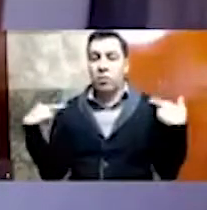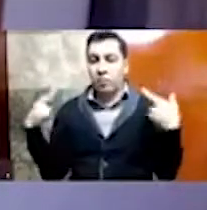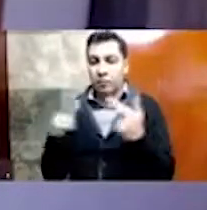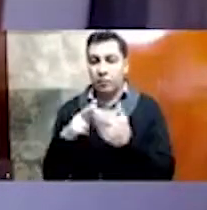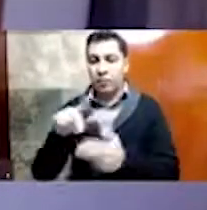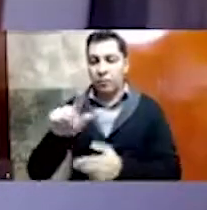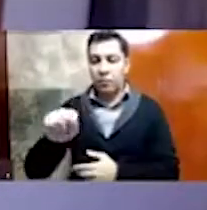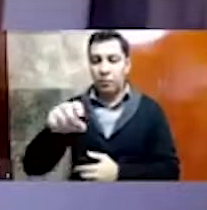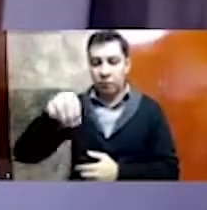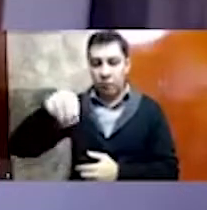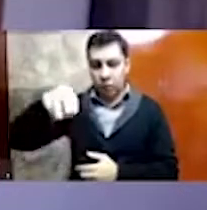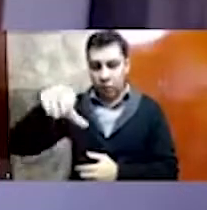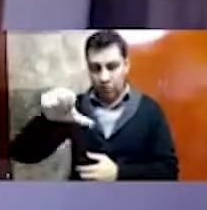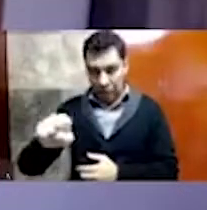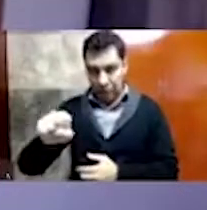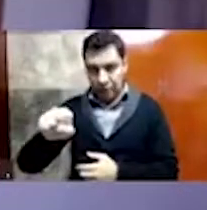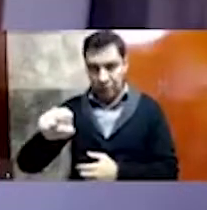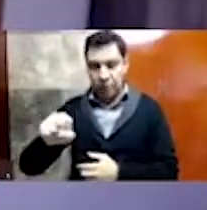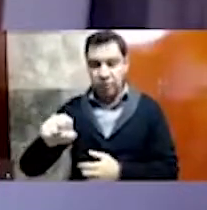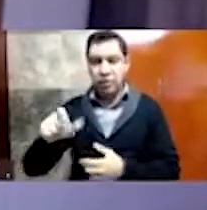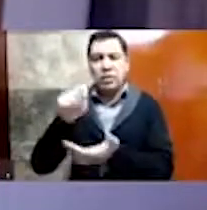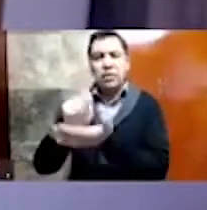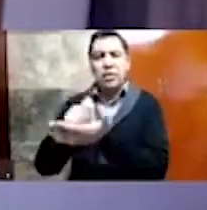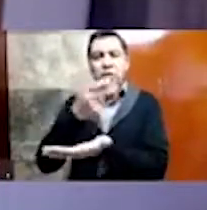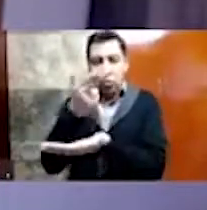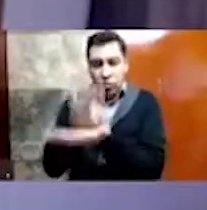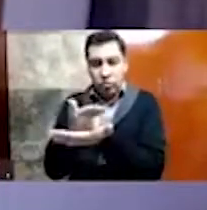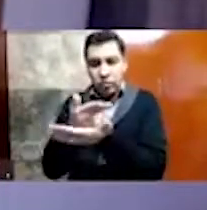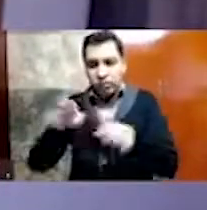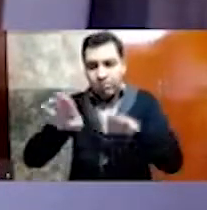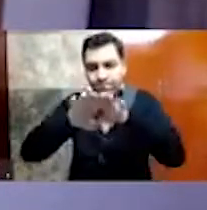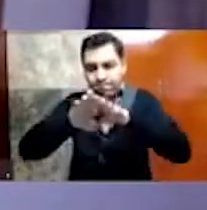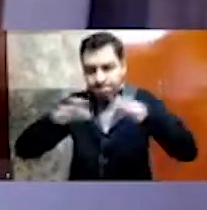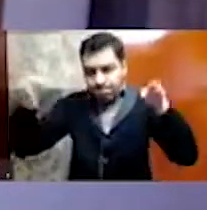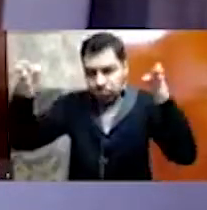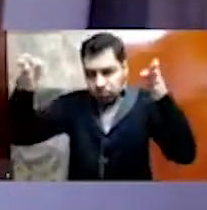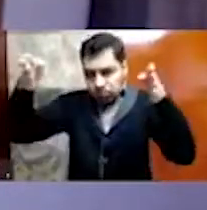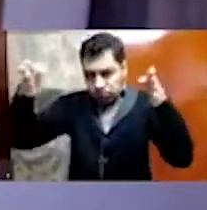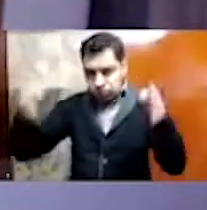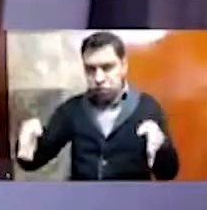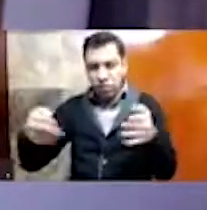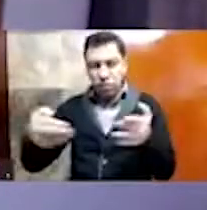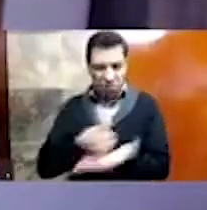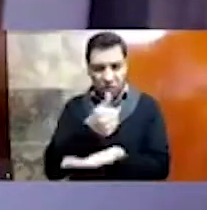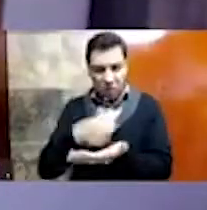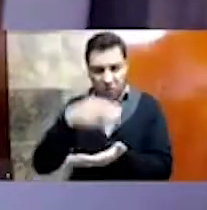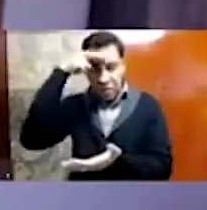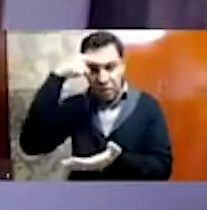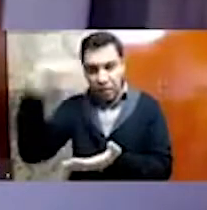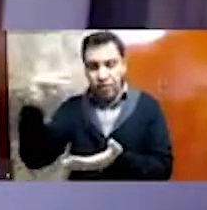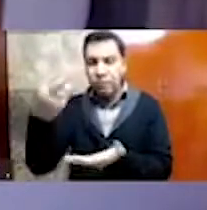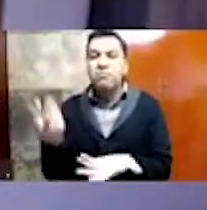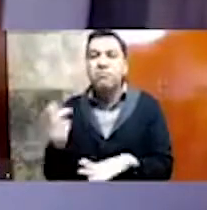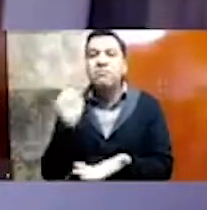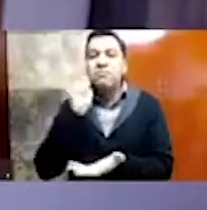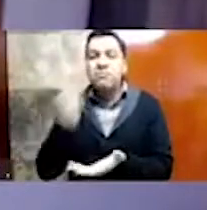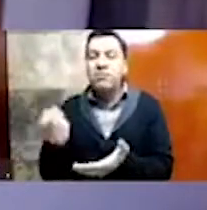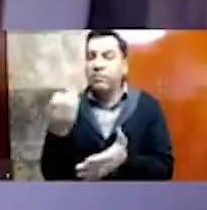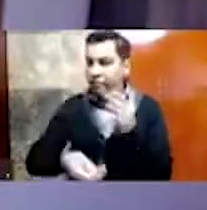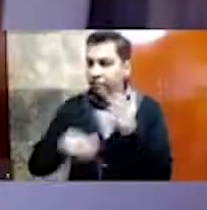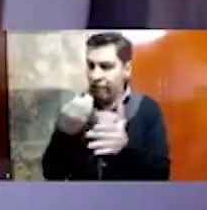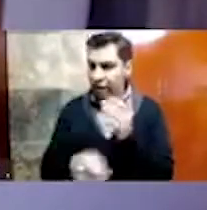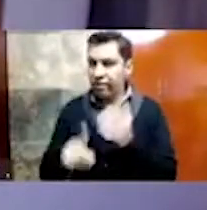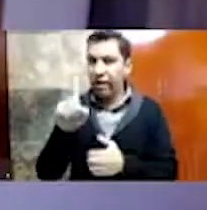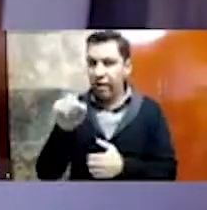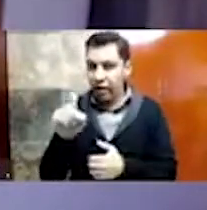el agua hoy tenga problemas de desabasto. Por otro lado, para hablar de Tenochtitlán, muchas veces hay que referirnos a su